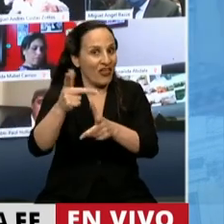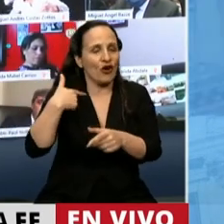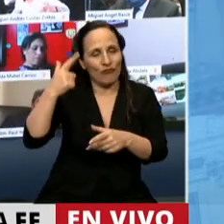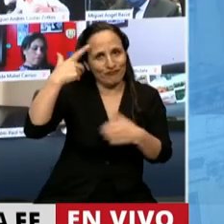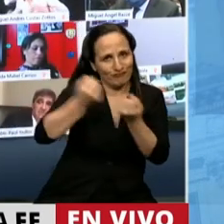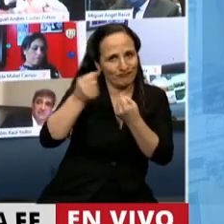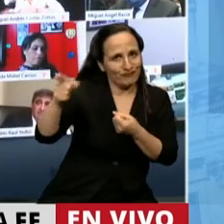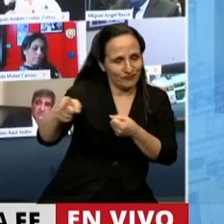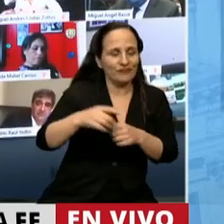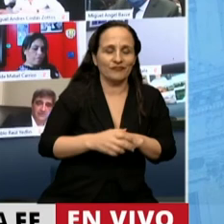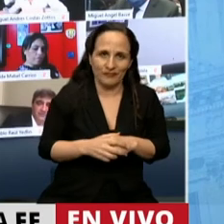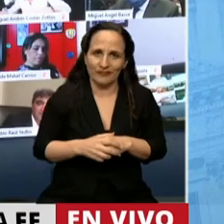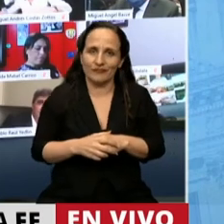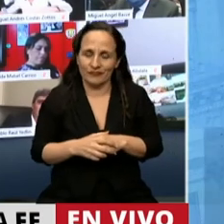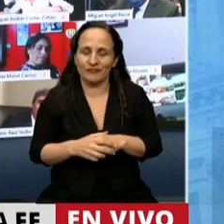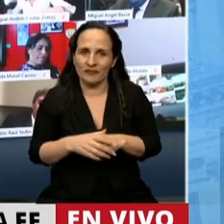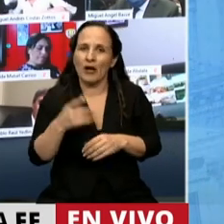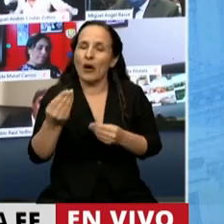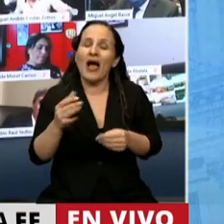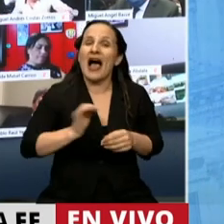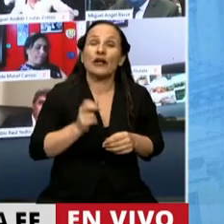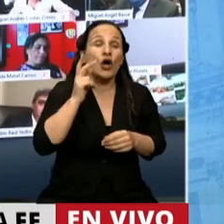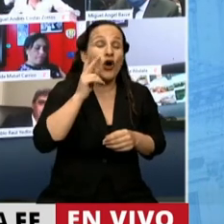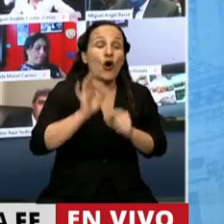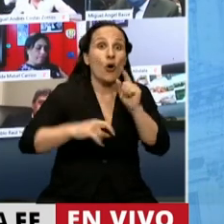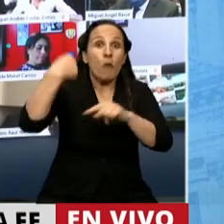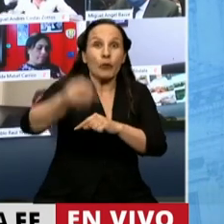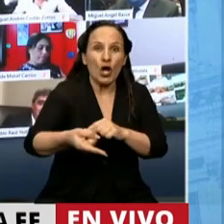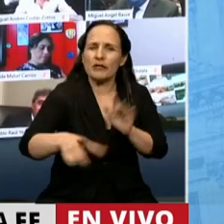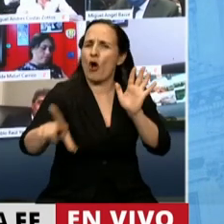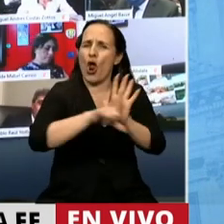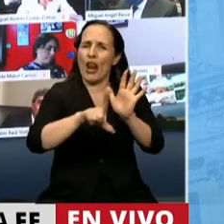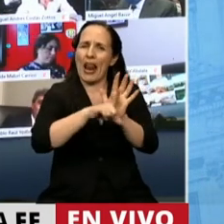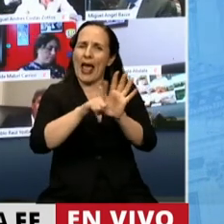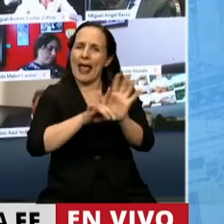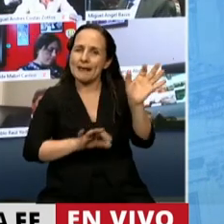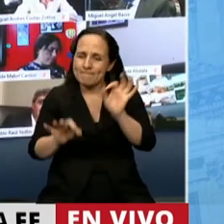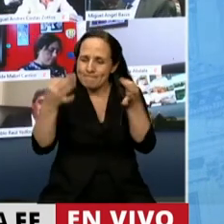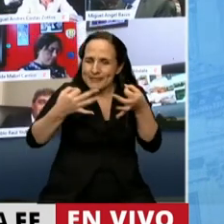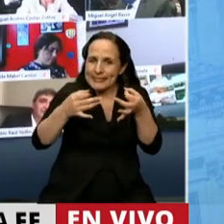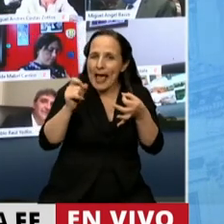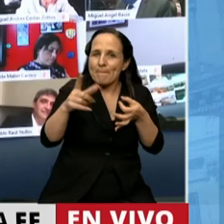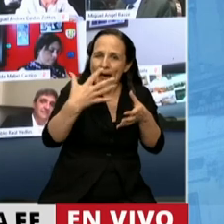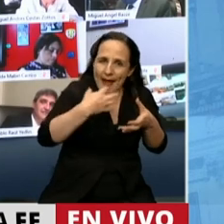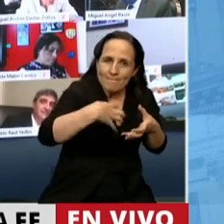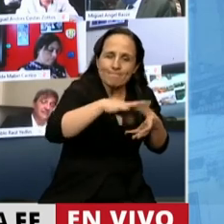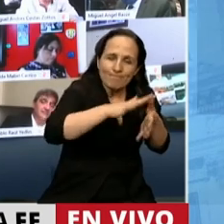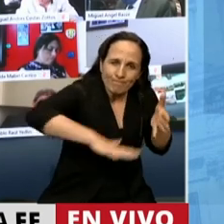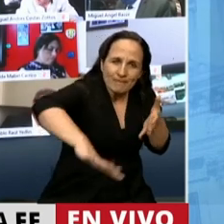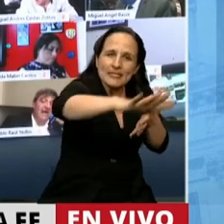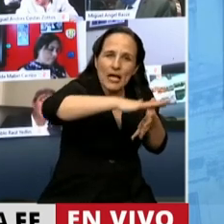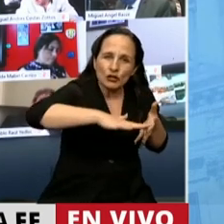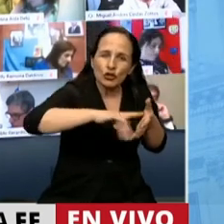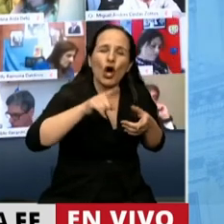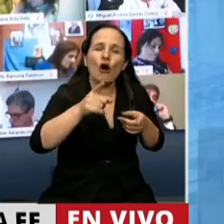términos positivos, en aras de que tengamos en el 2021 una ley estratégica para el sector que pueda poner en agenda todos esos